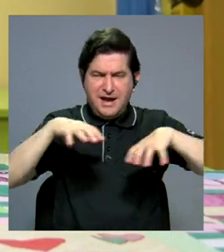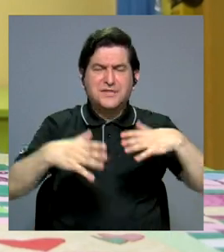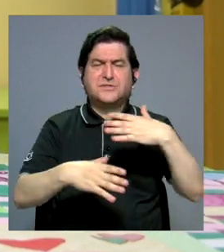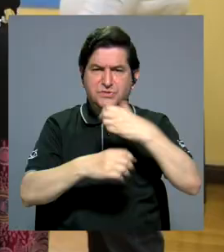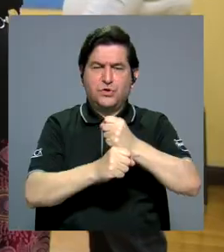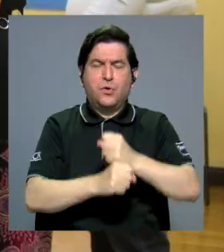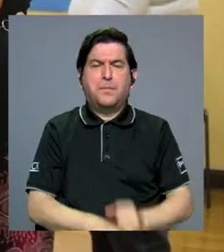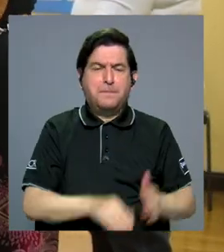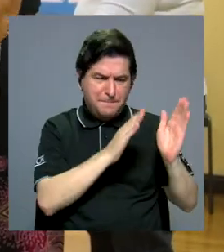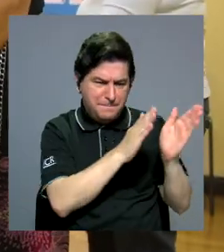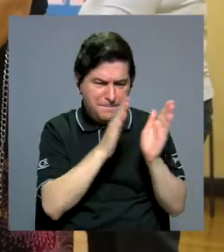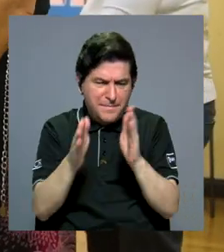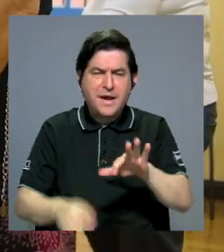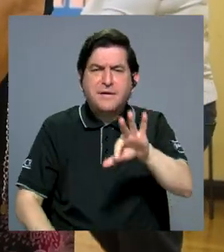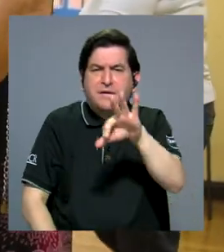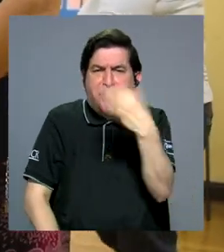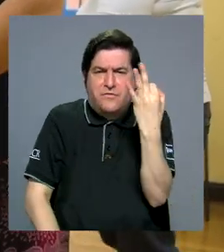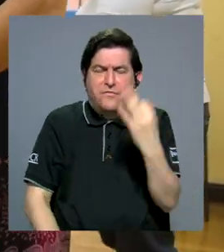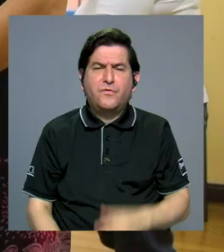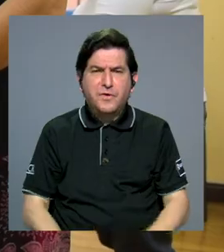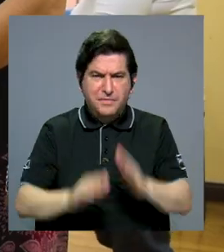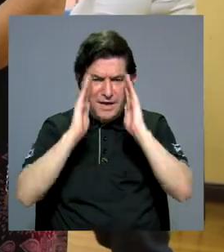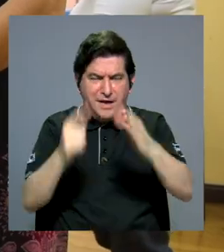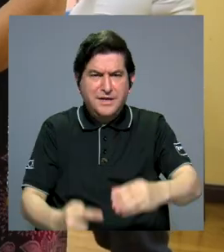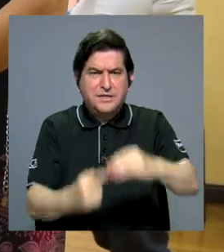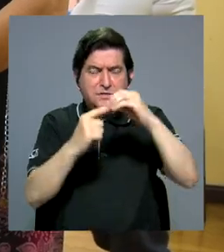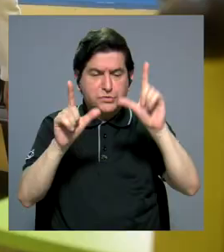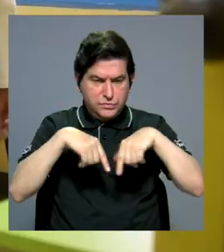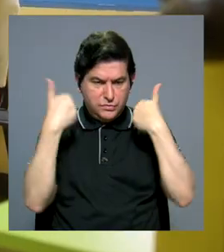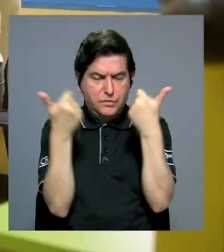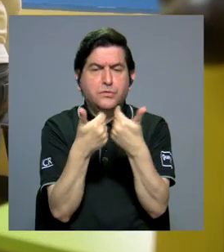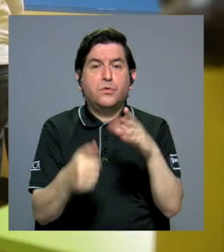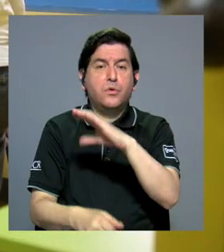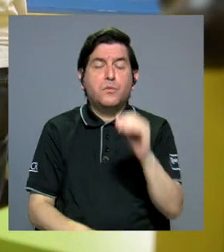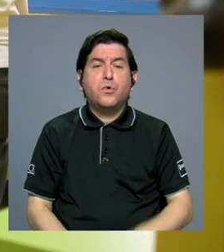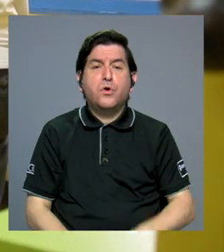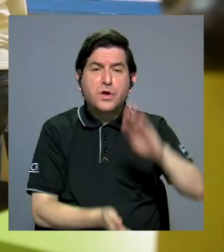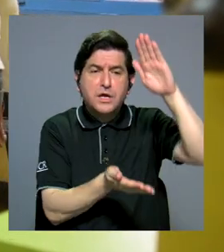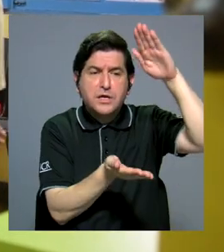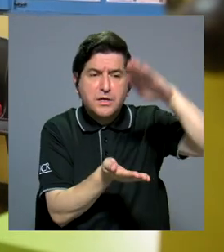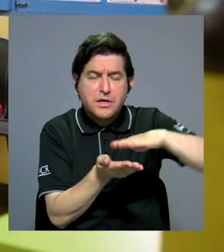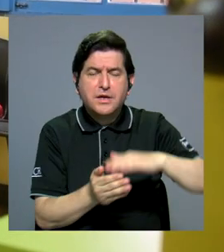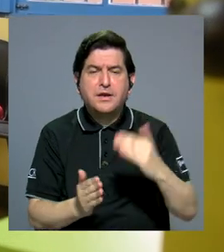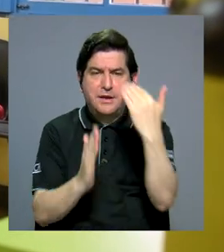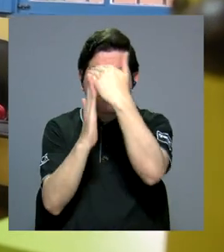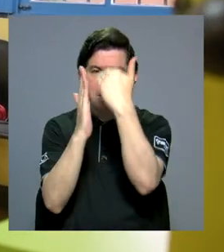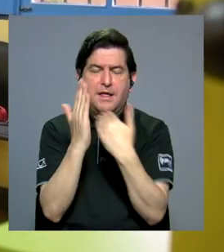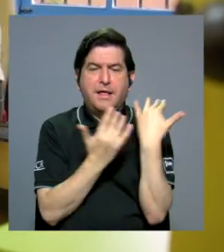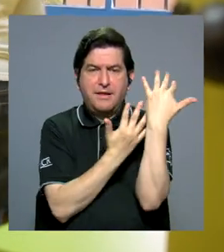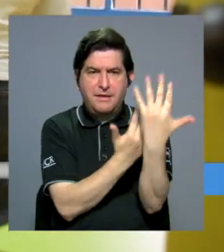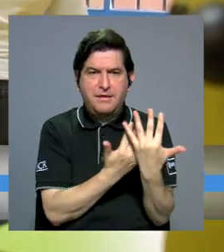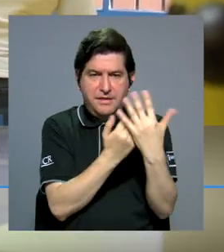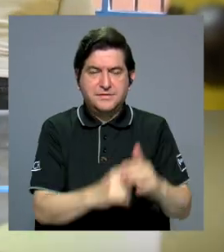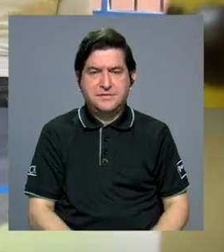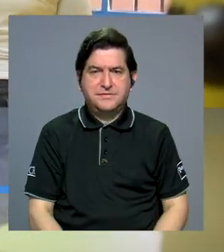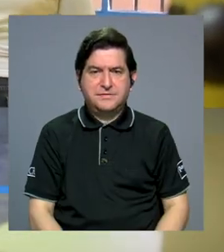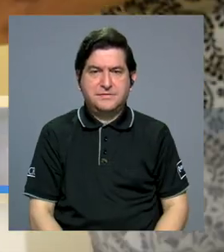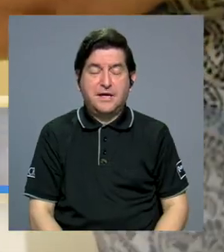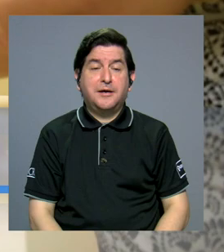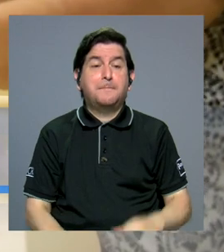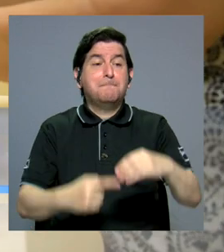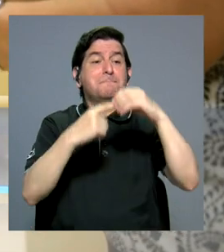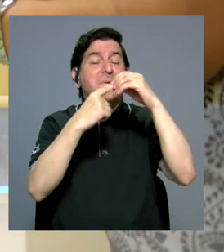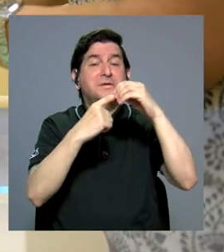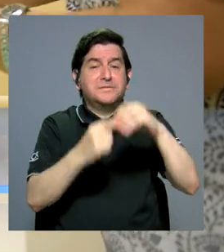asunto y planificar de qué manera se dará prioridad a estos grupos y cómo se reducirán las listas de espera. Para él, es